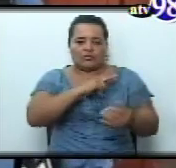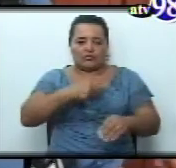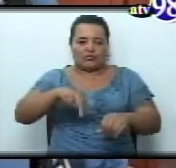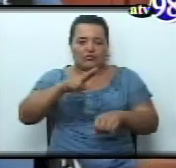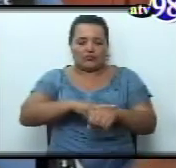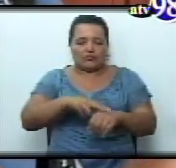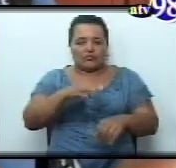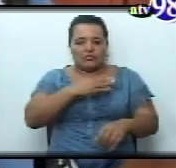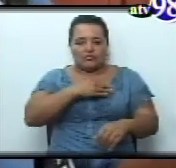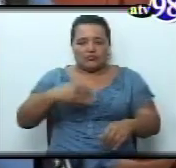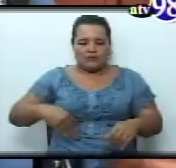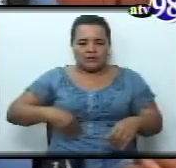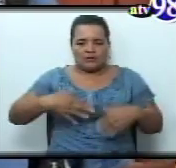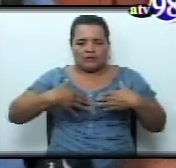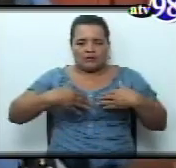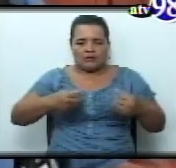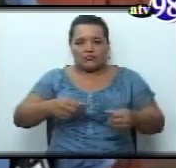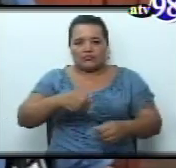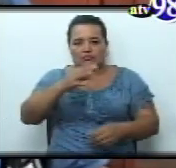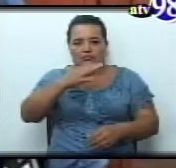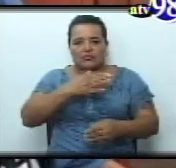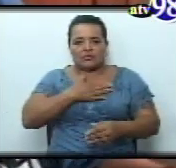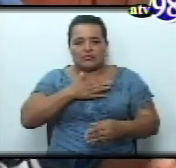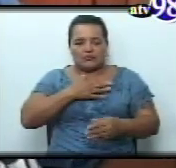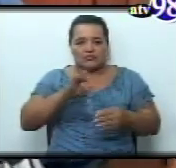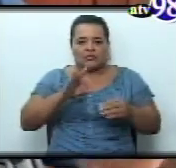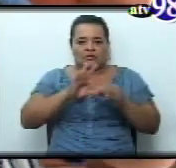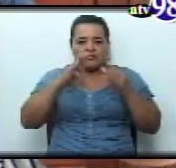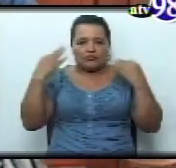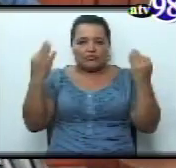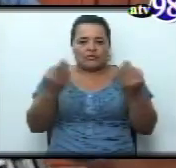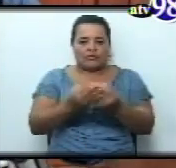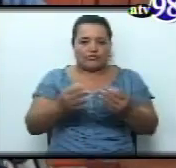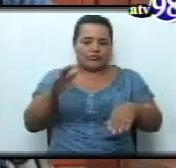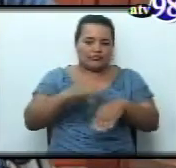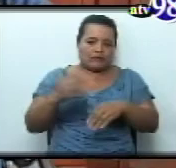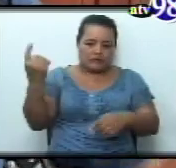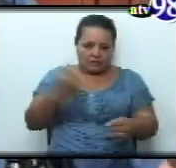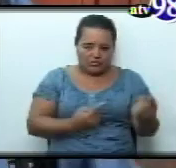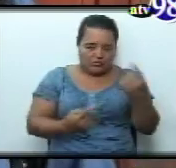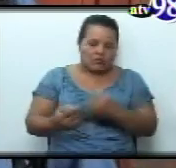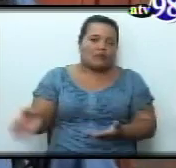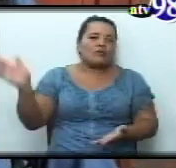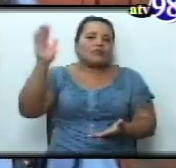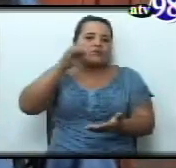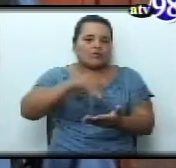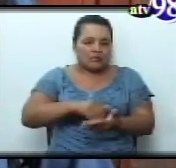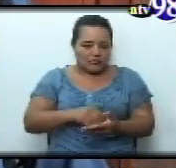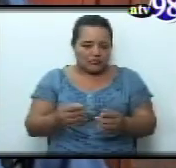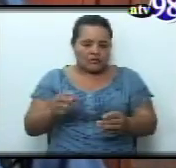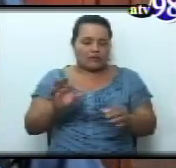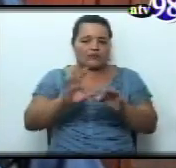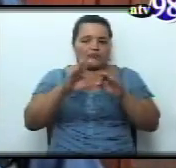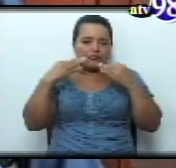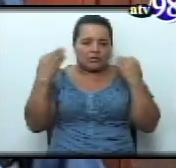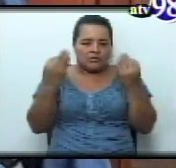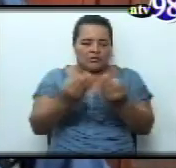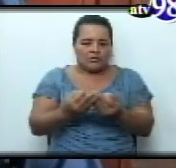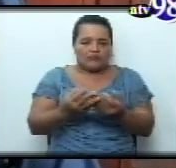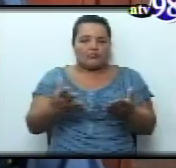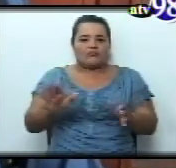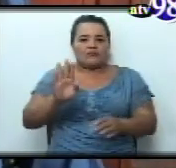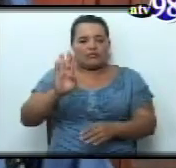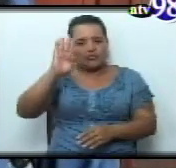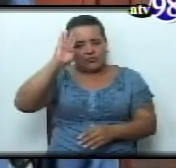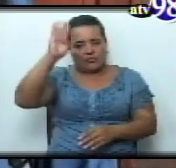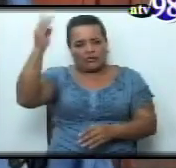el Ministerio de Mi Familia, que en la primera convocatoria no vino, sin embargo vamos a darle la oportunidad para una segunda convocatoria. Nos